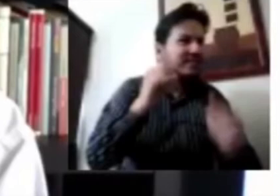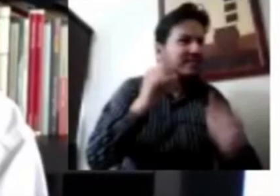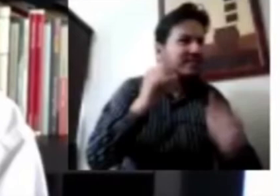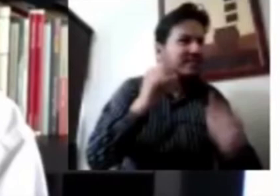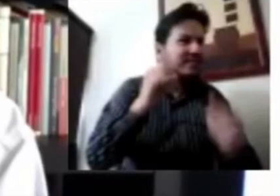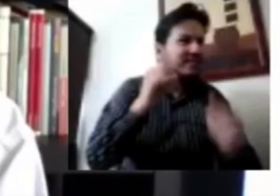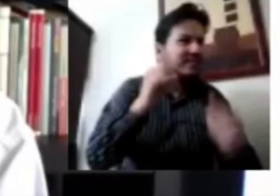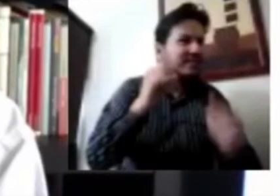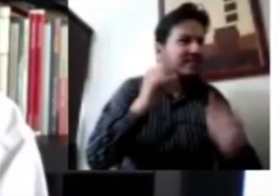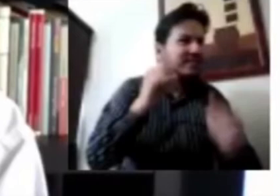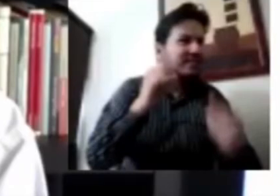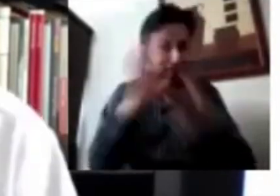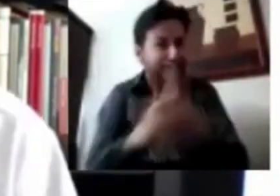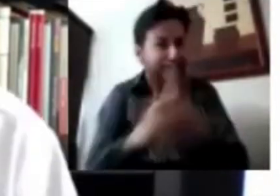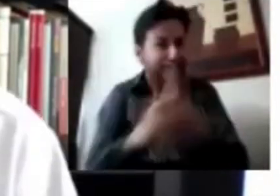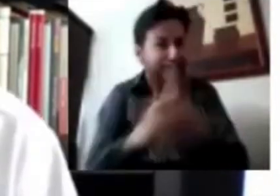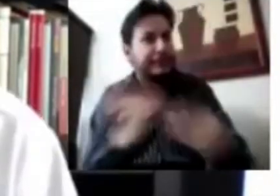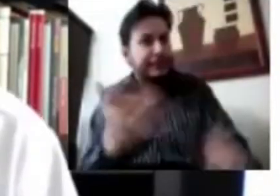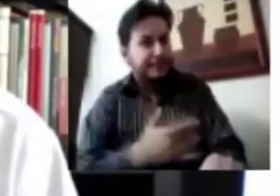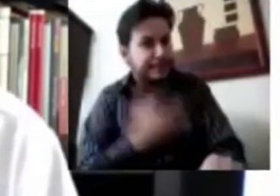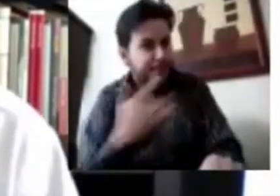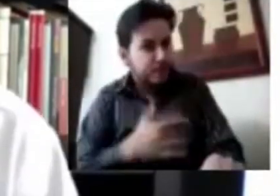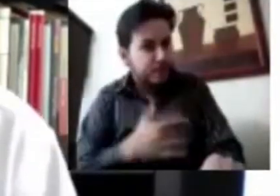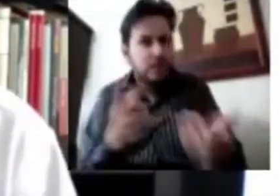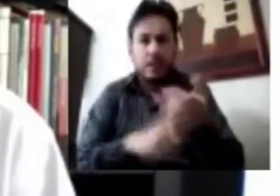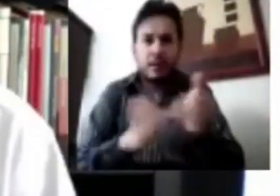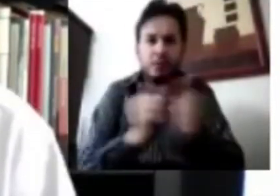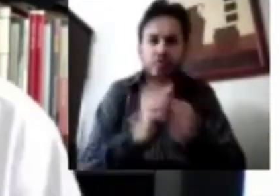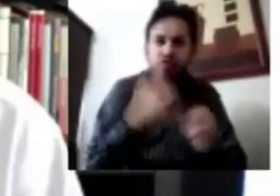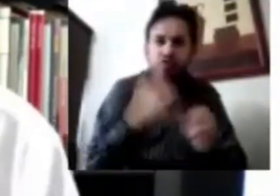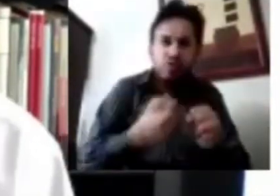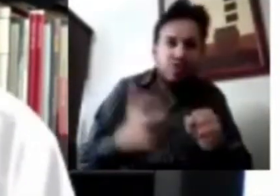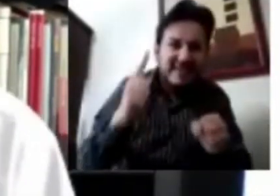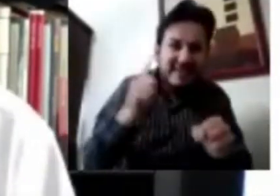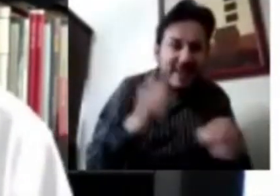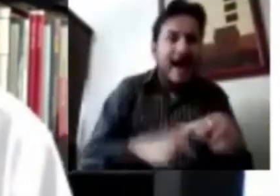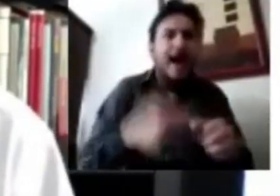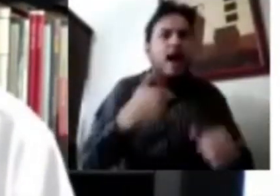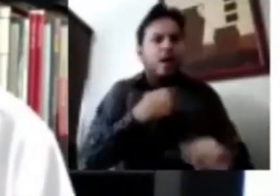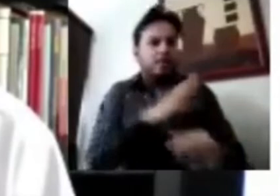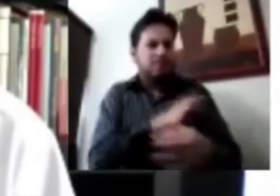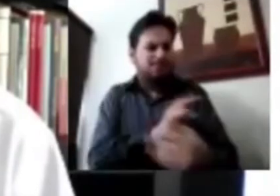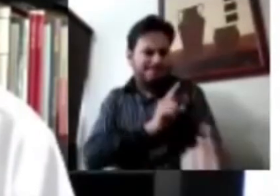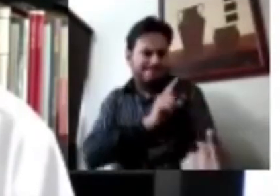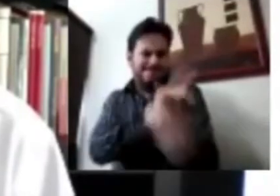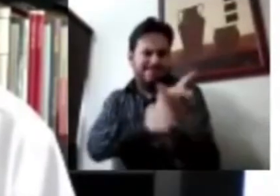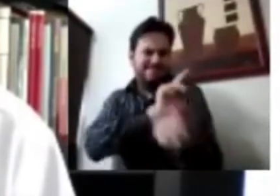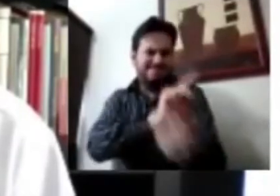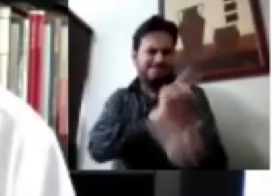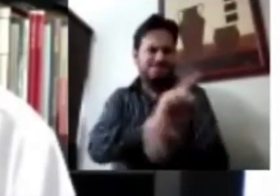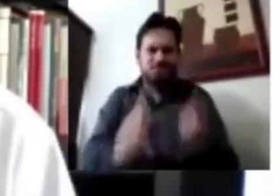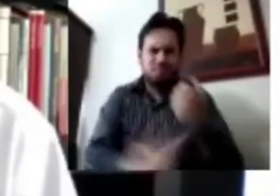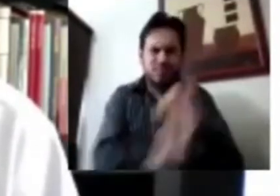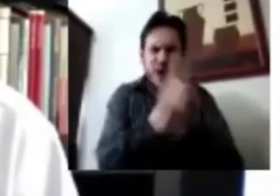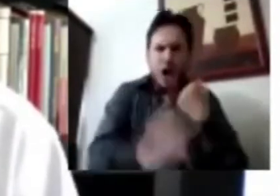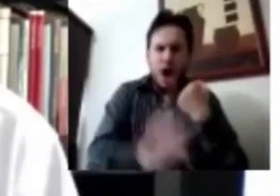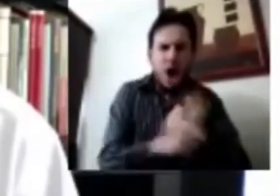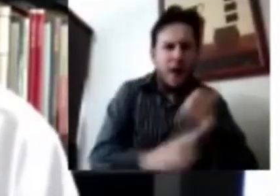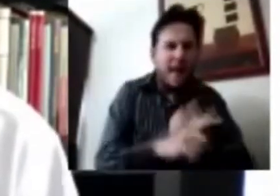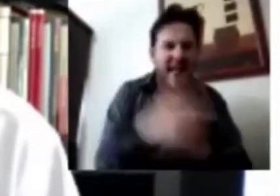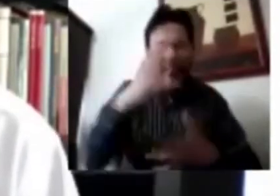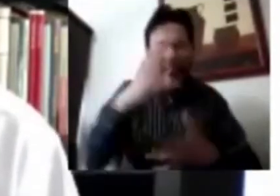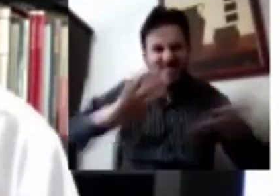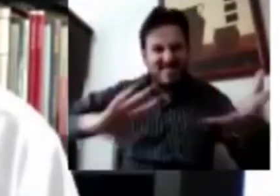sentimientos y de ánimos sociales, pues en conflicto consigo mismos, en una situación sin